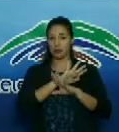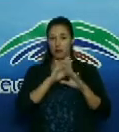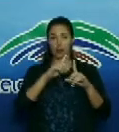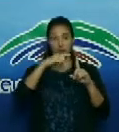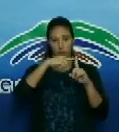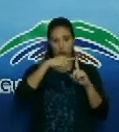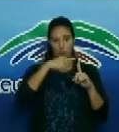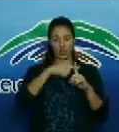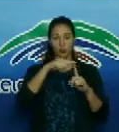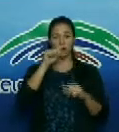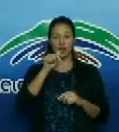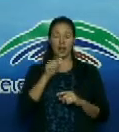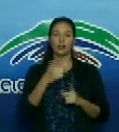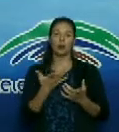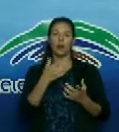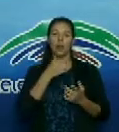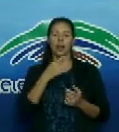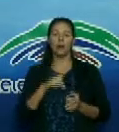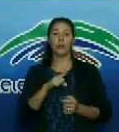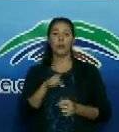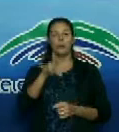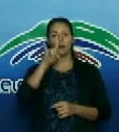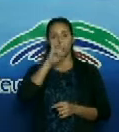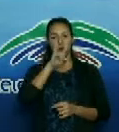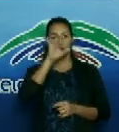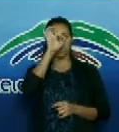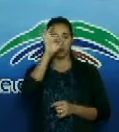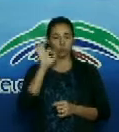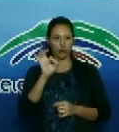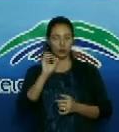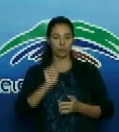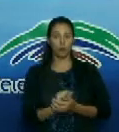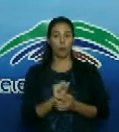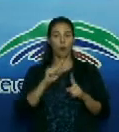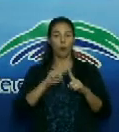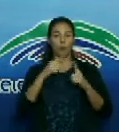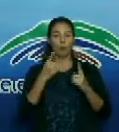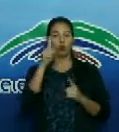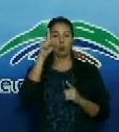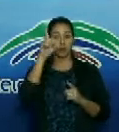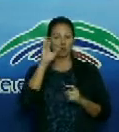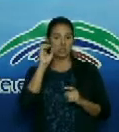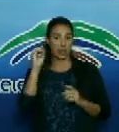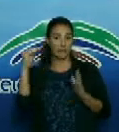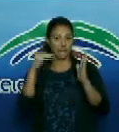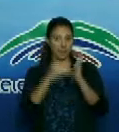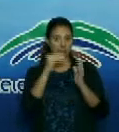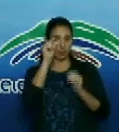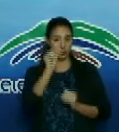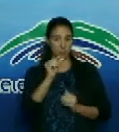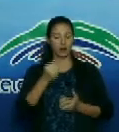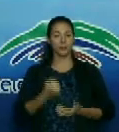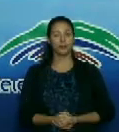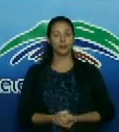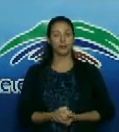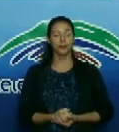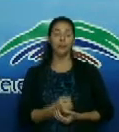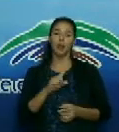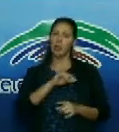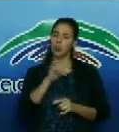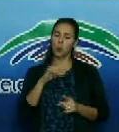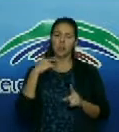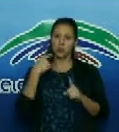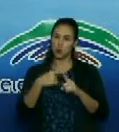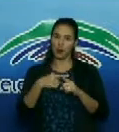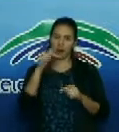tasa de incidencia en Holguín es de solamente el 9% por cada 100.000 habitantes. Agregar que en la jornada de